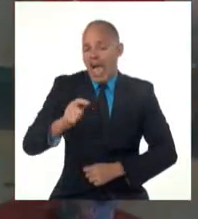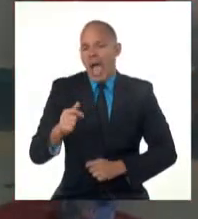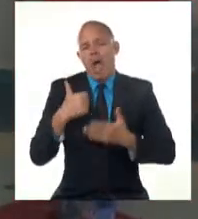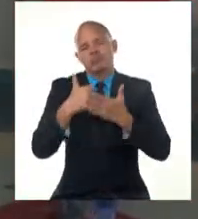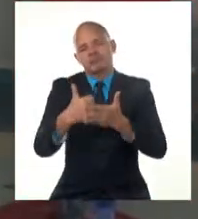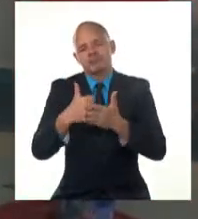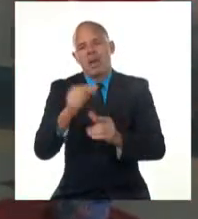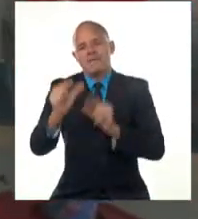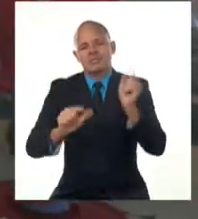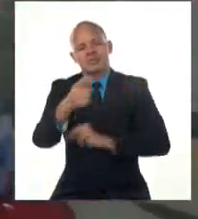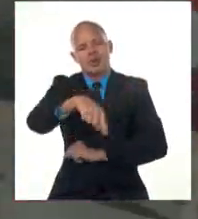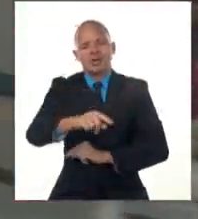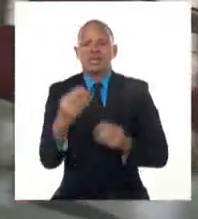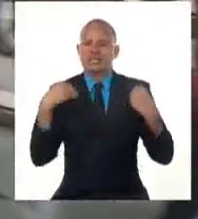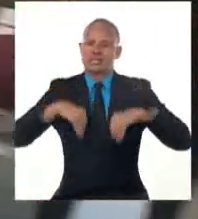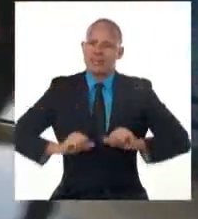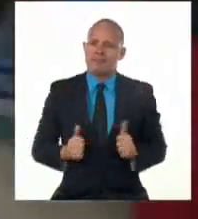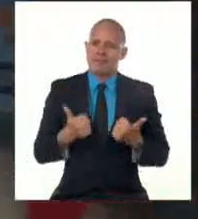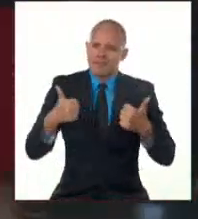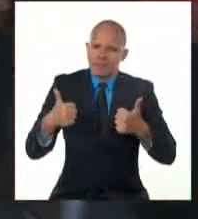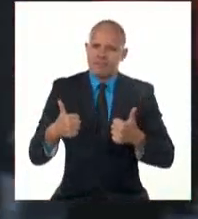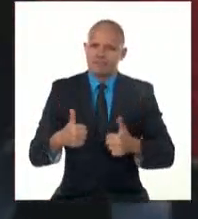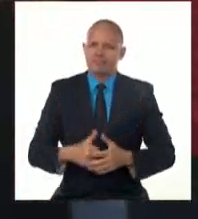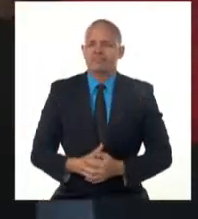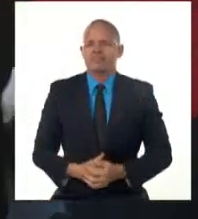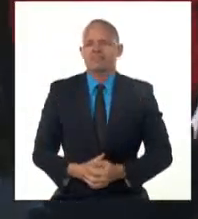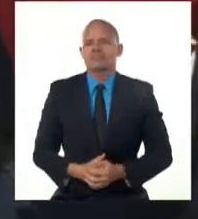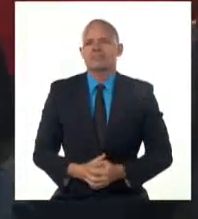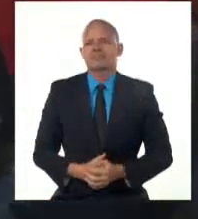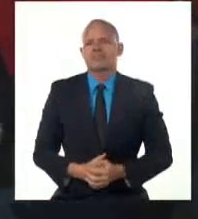para el pueblo. Jorge Luis Ríos, Canal Cubano, de Noticias.